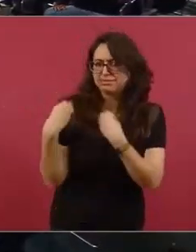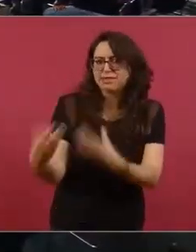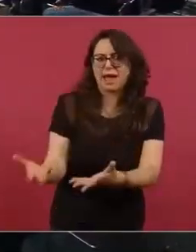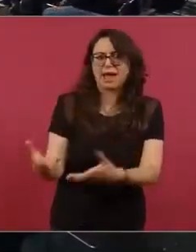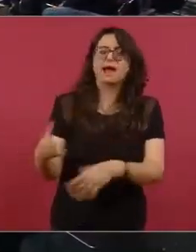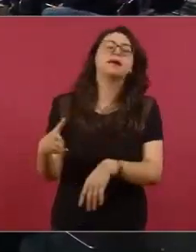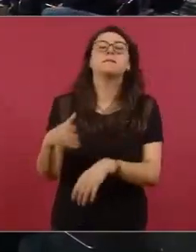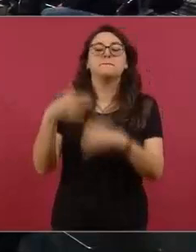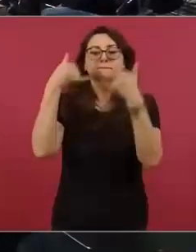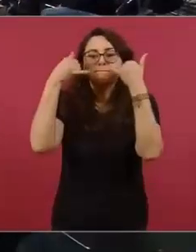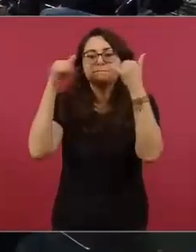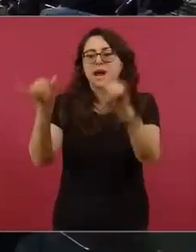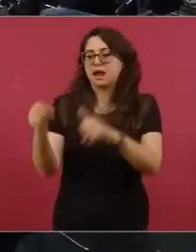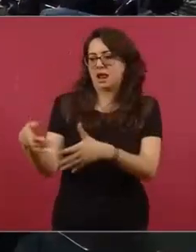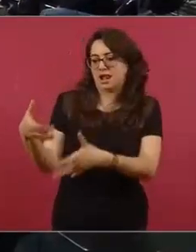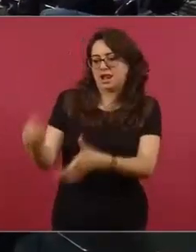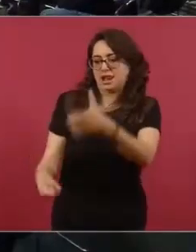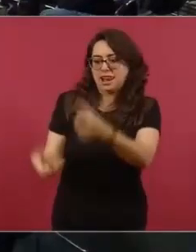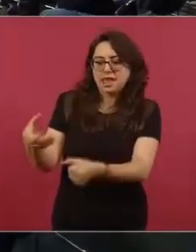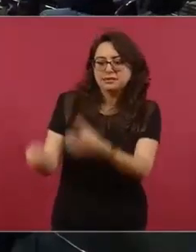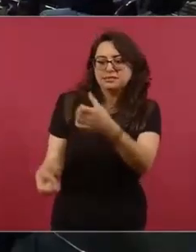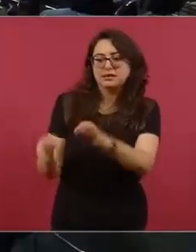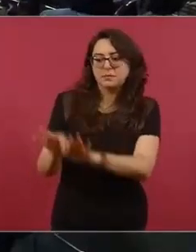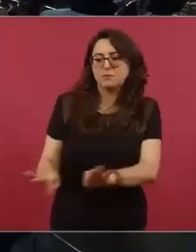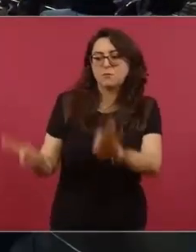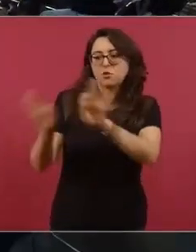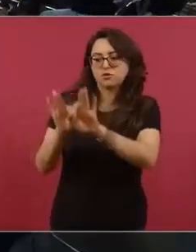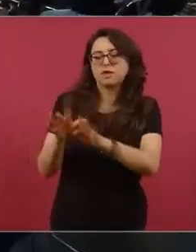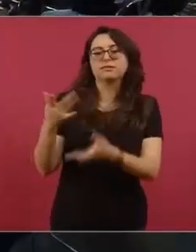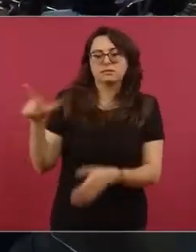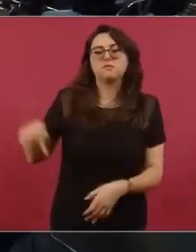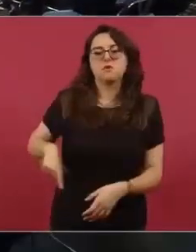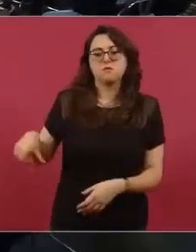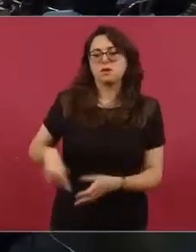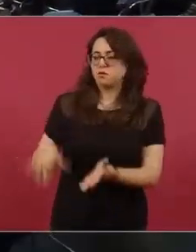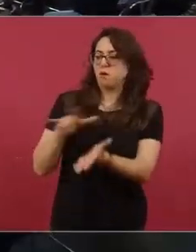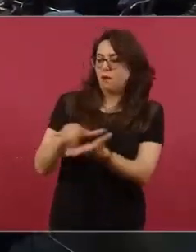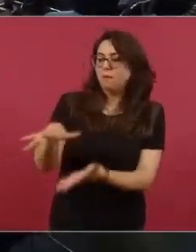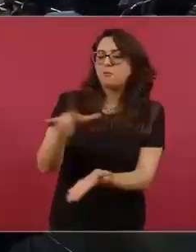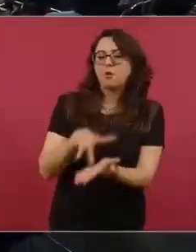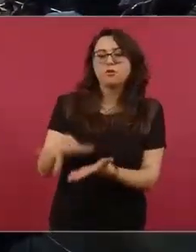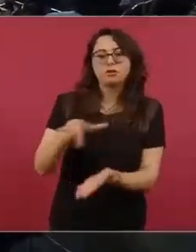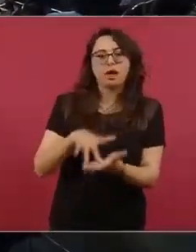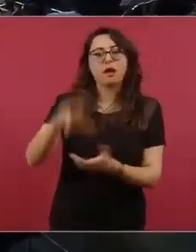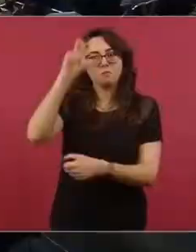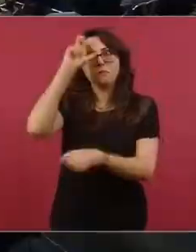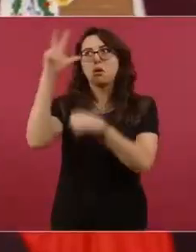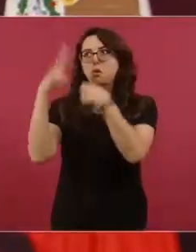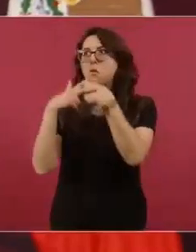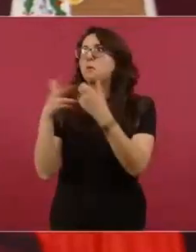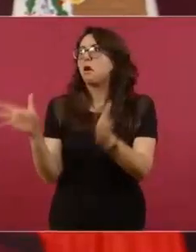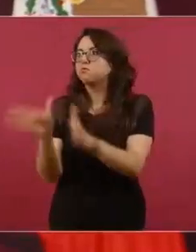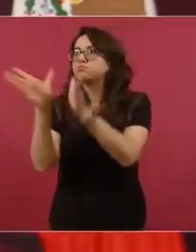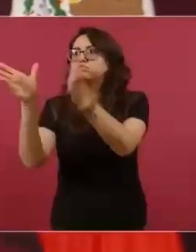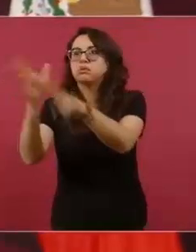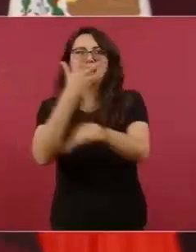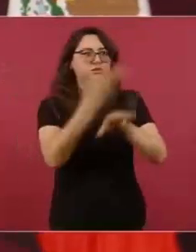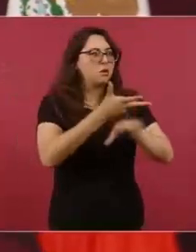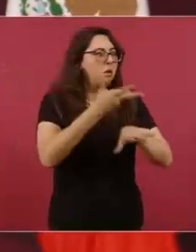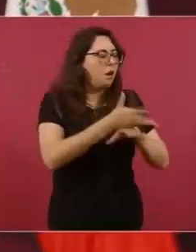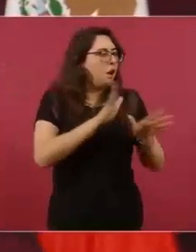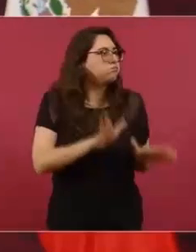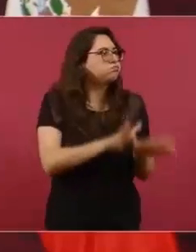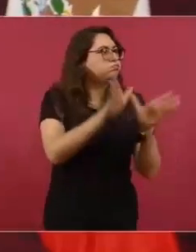Y aquí se satanizó por completo el subsidio y se puso a